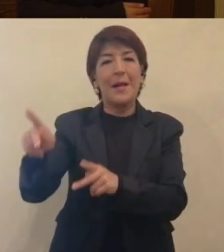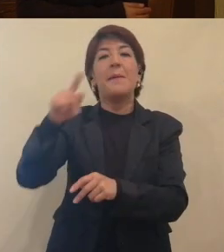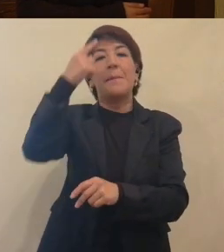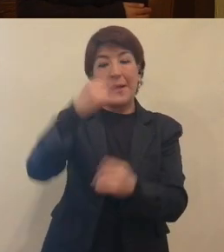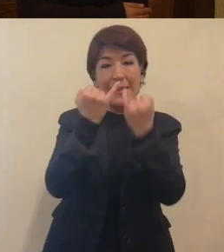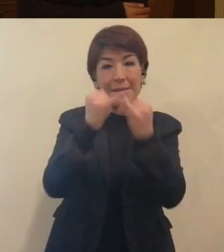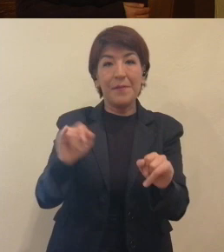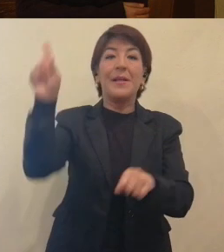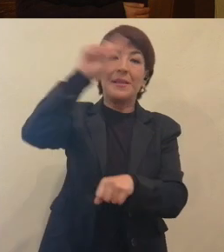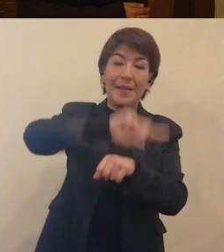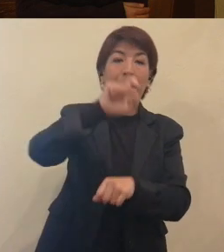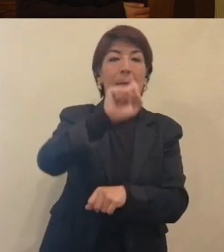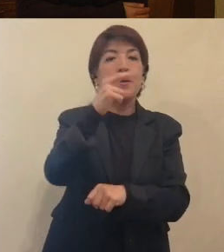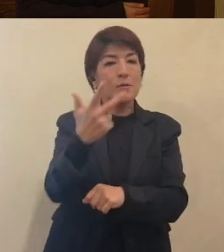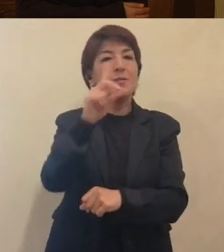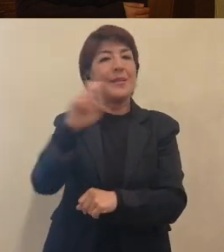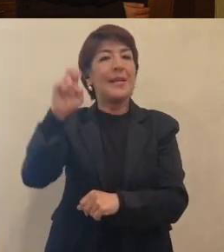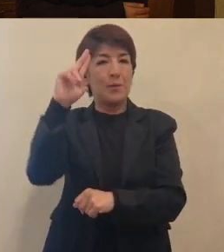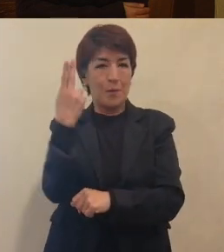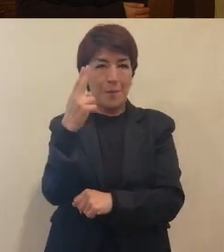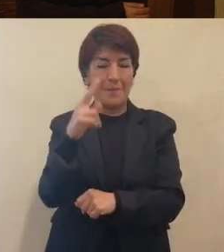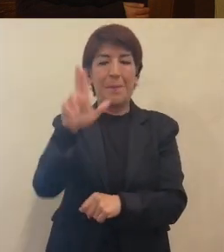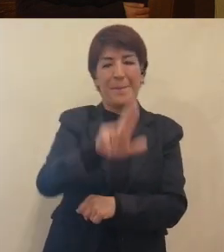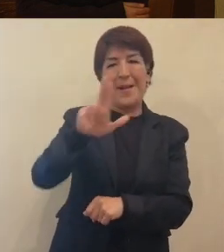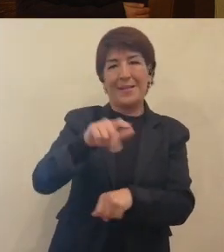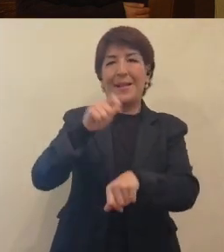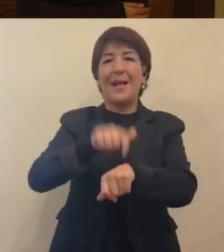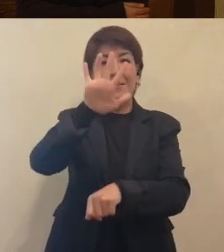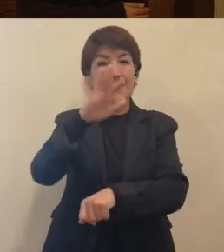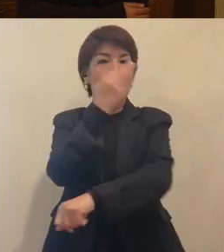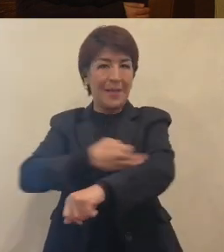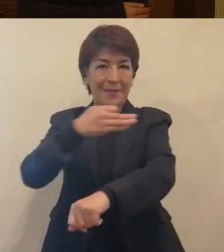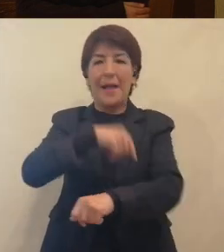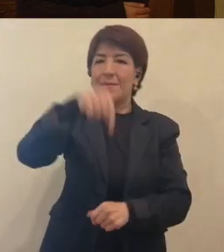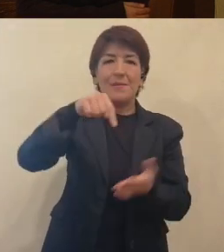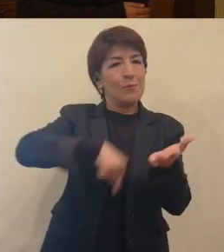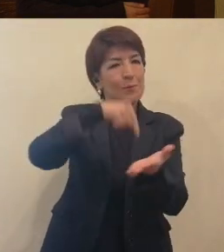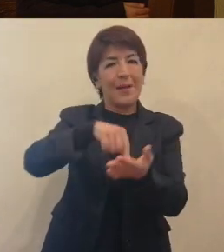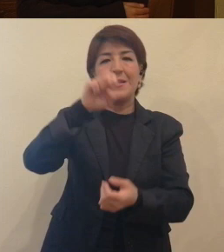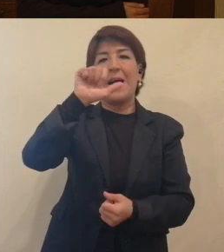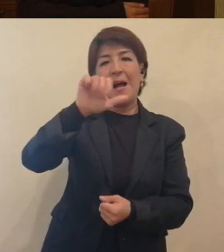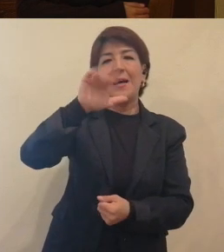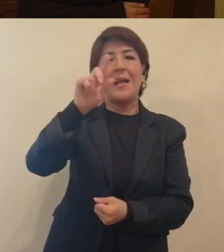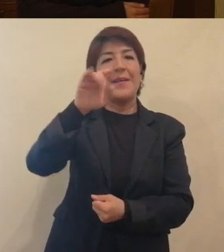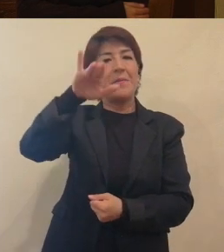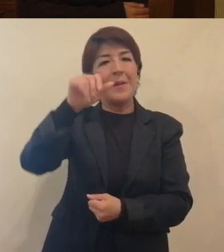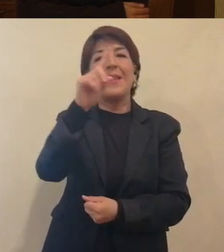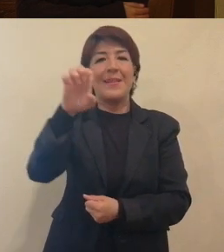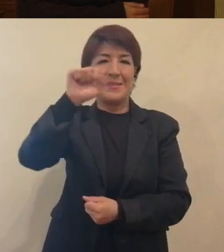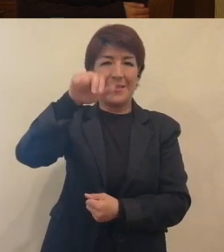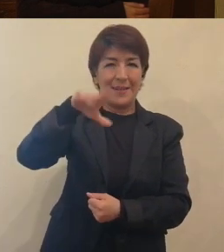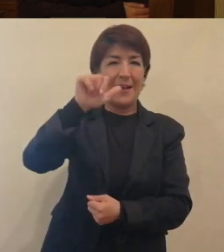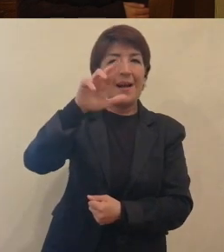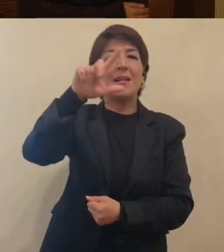ya está para inaugurar el 28 de noviembre, que es martes, a las 5 de la tarde, aquí en la Academia. Vamos a inaugurar